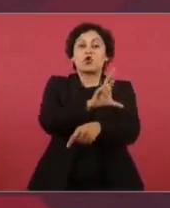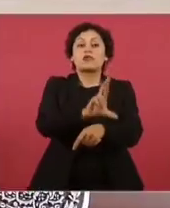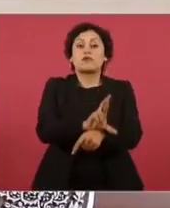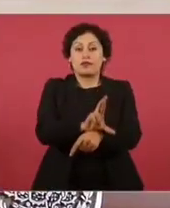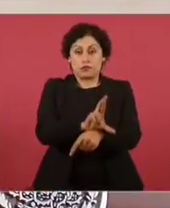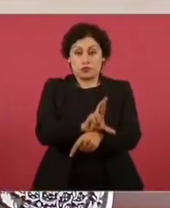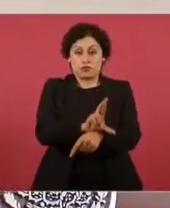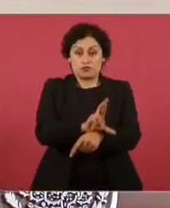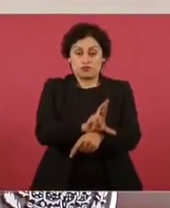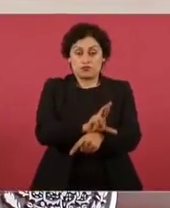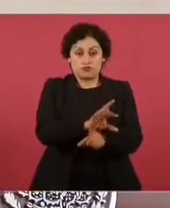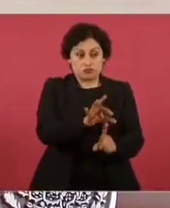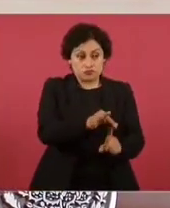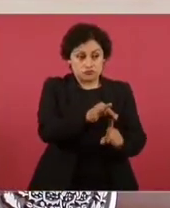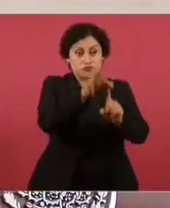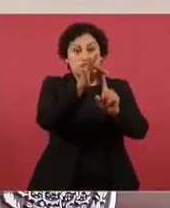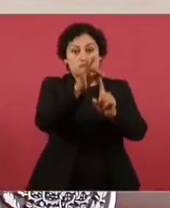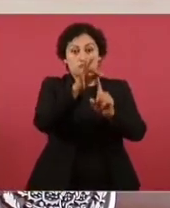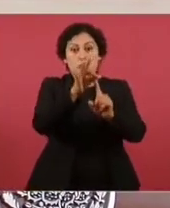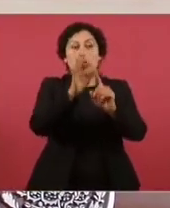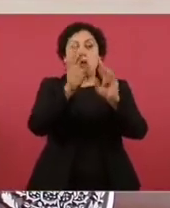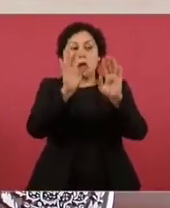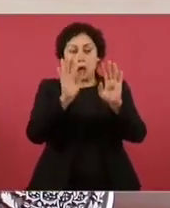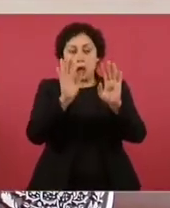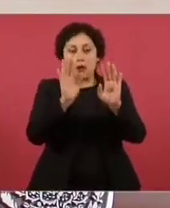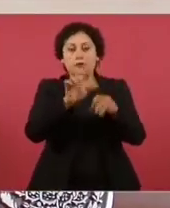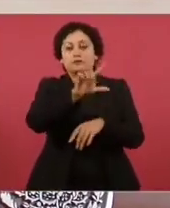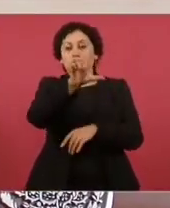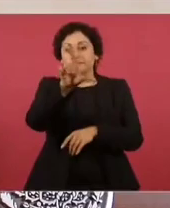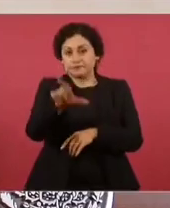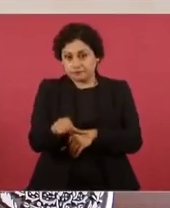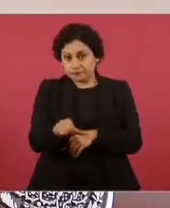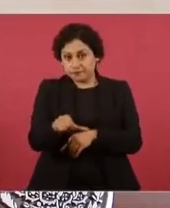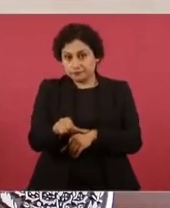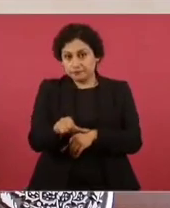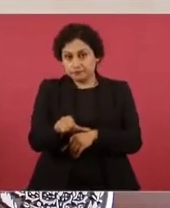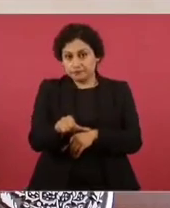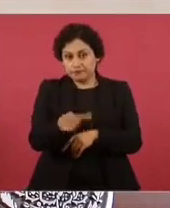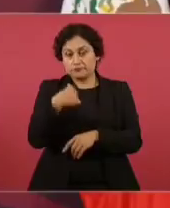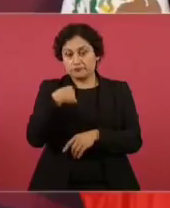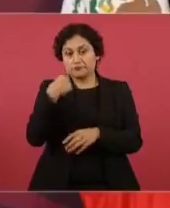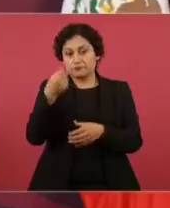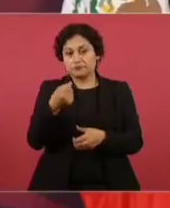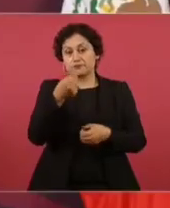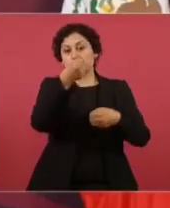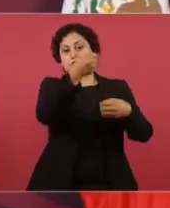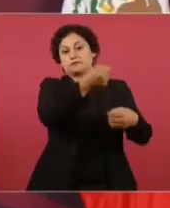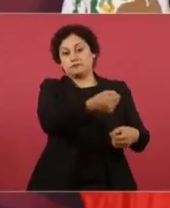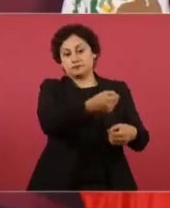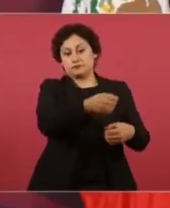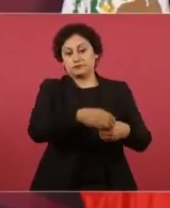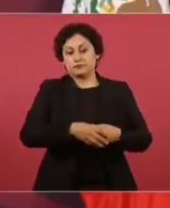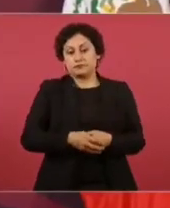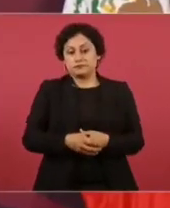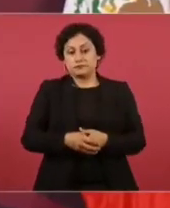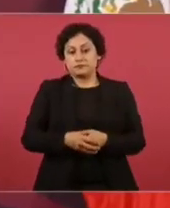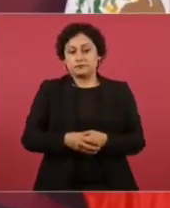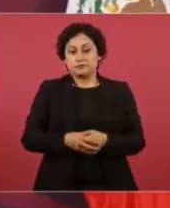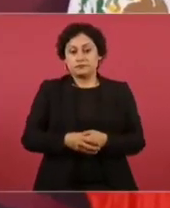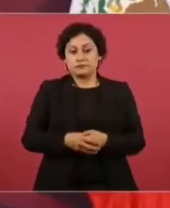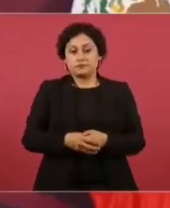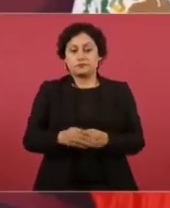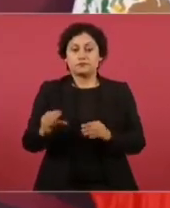voy a entregar el bastón de mando para